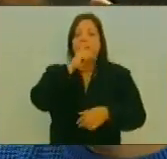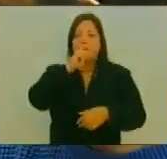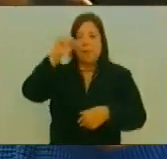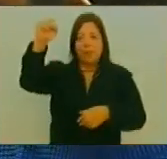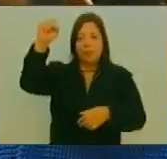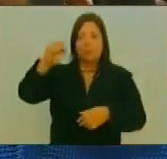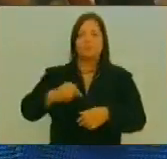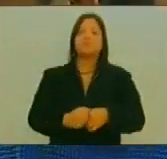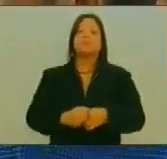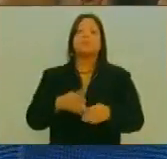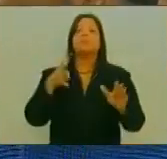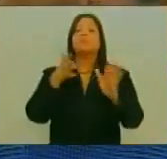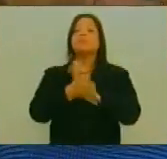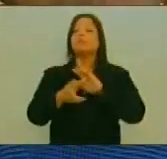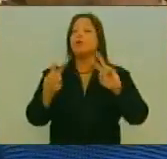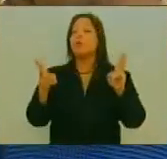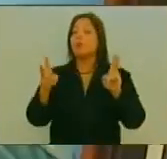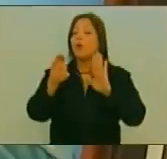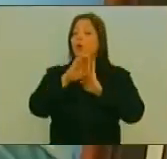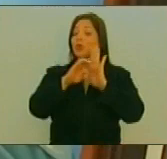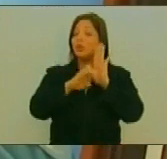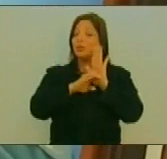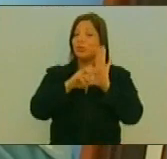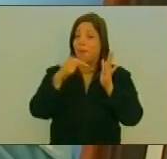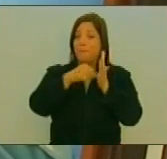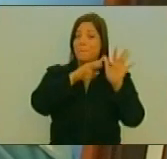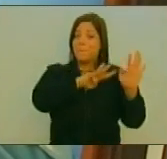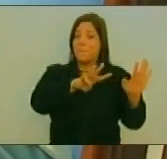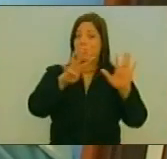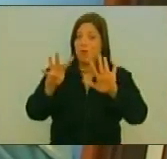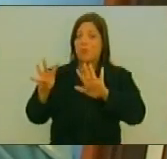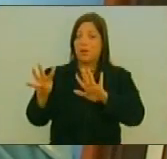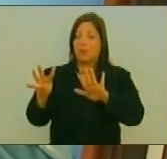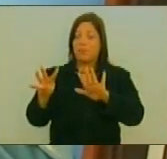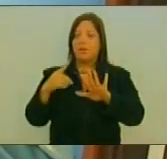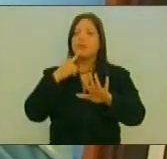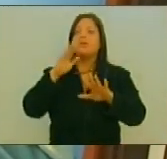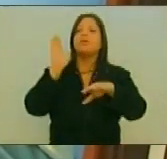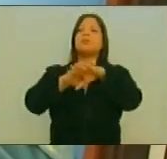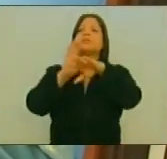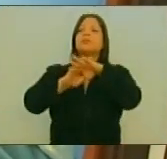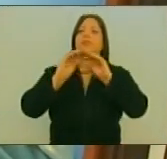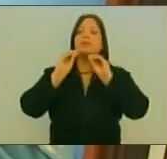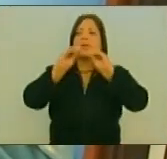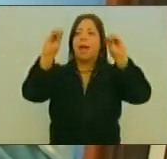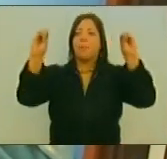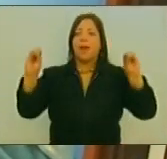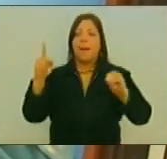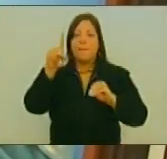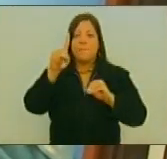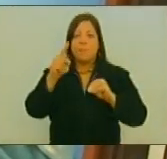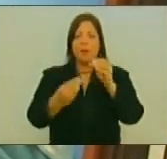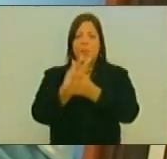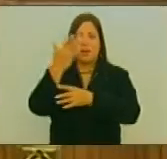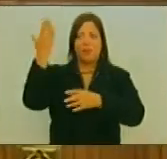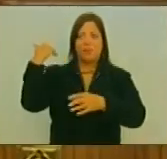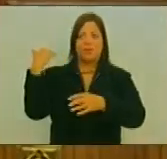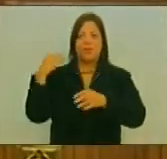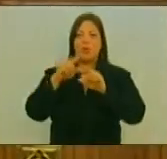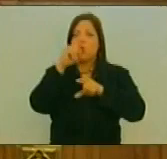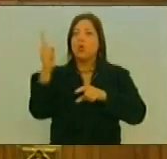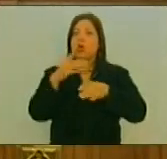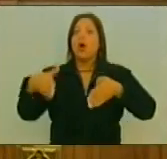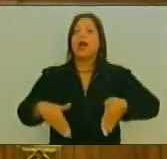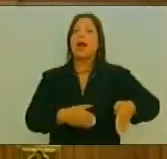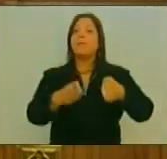Sobre Sobre La Base De La Constitución Vigente Hizo El Llamado A La Asamblea Constituyente Como Único